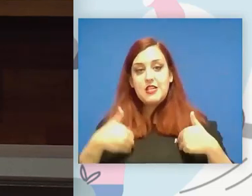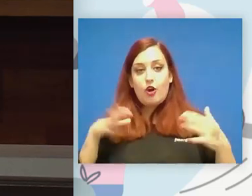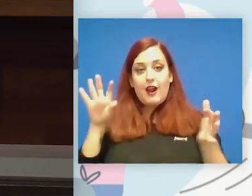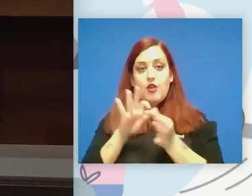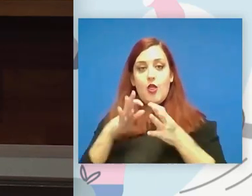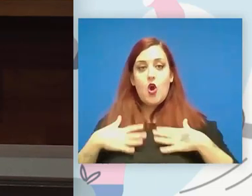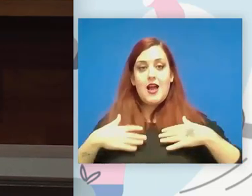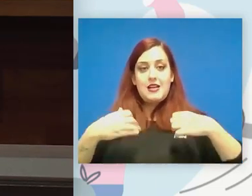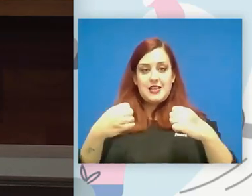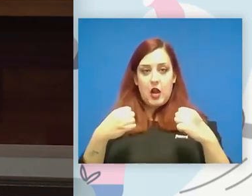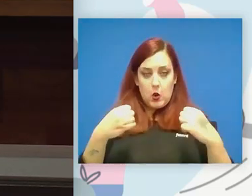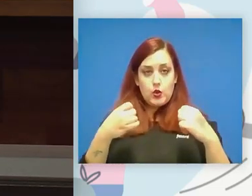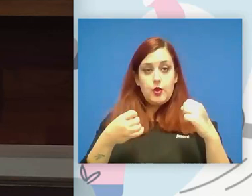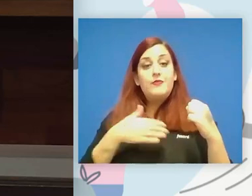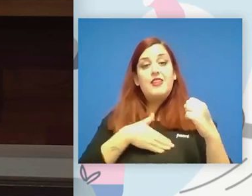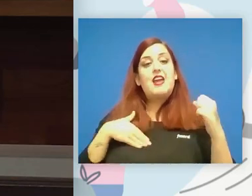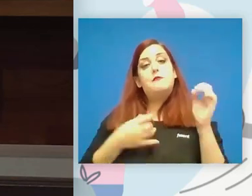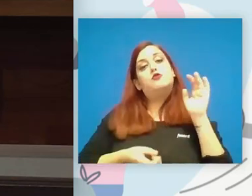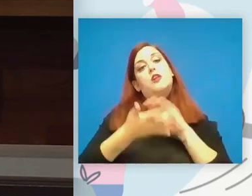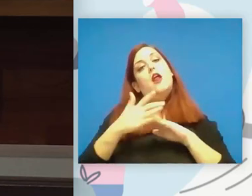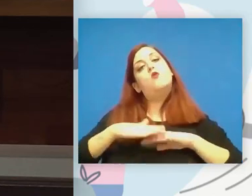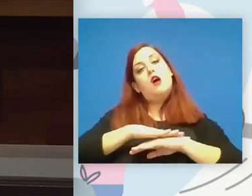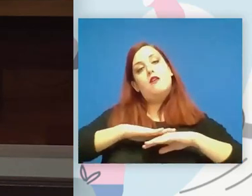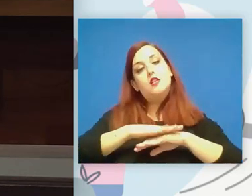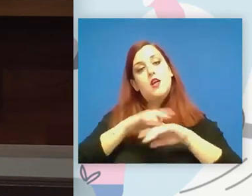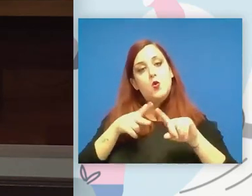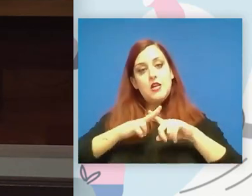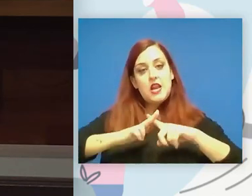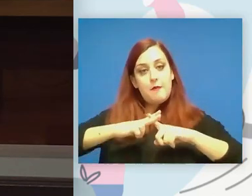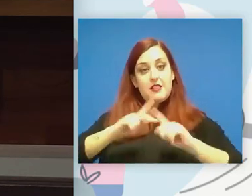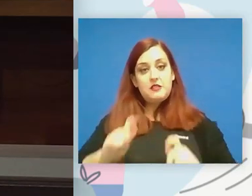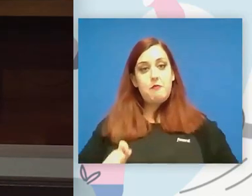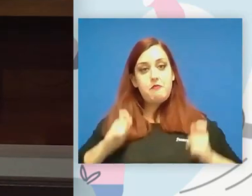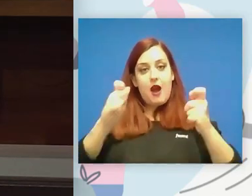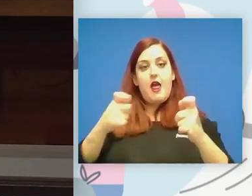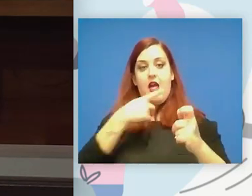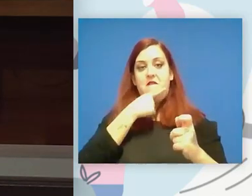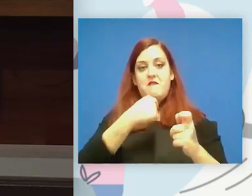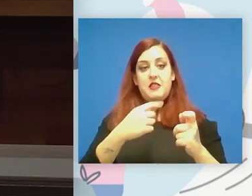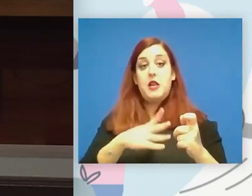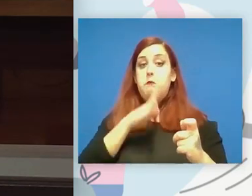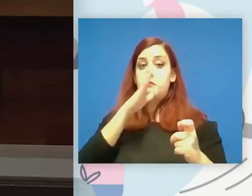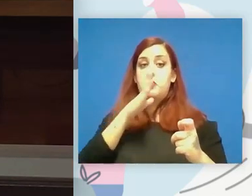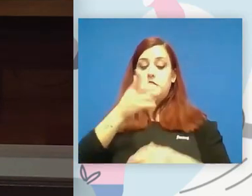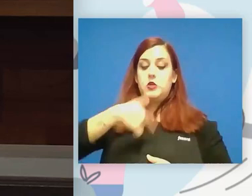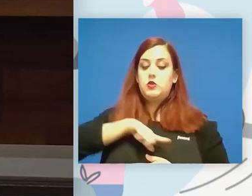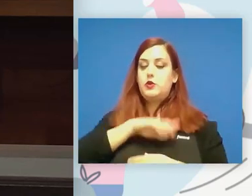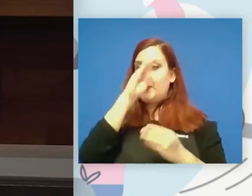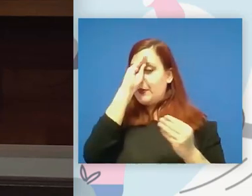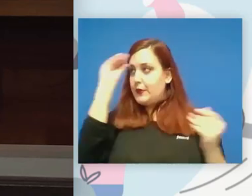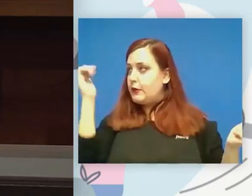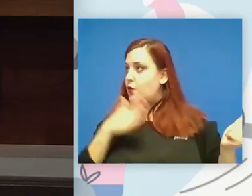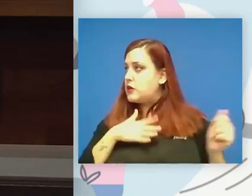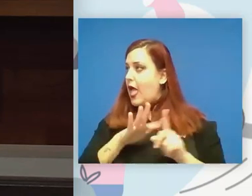lo que tenemos nosotros es que crear una base y unas herramientas para que eso se facilite ¿por qué? porque si nosotros nos olvidamos que nuestra área de